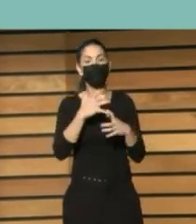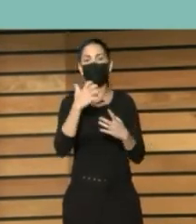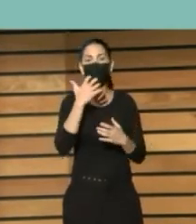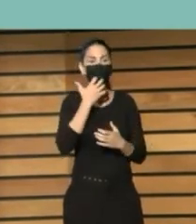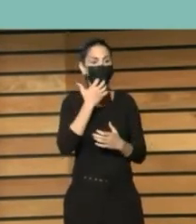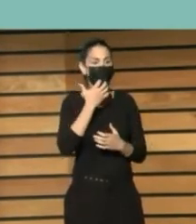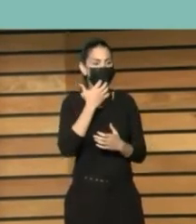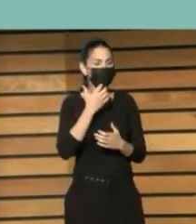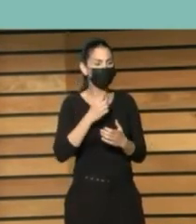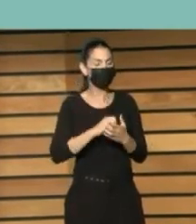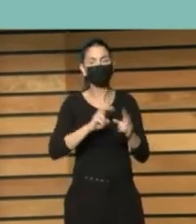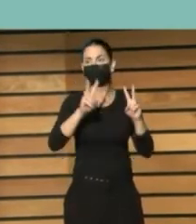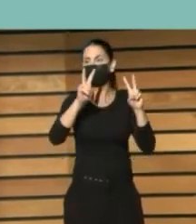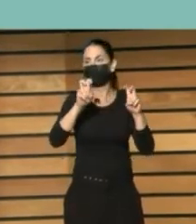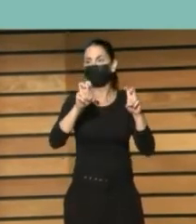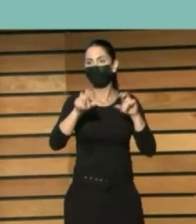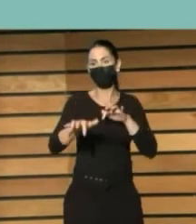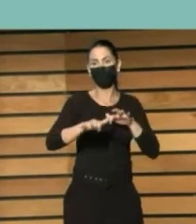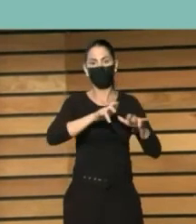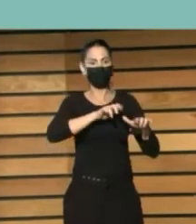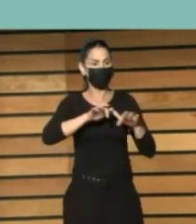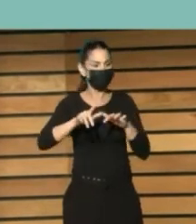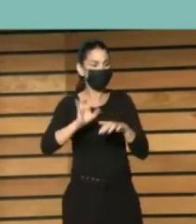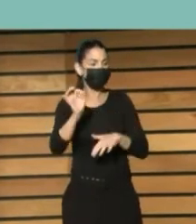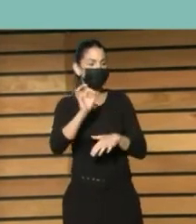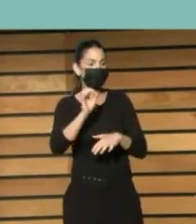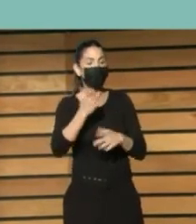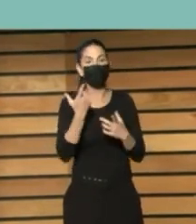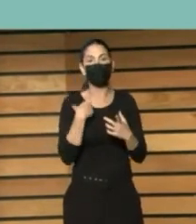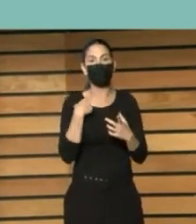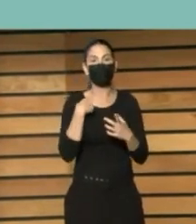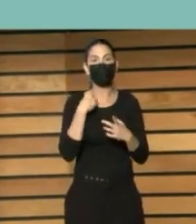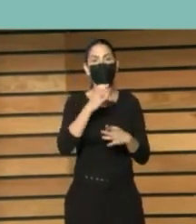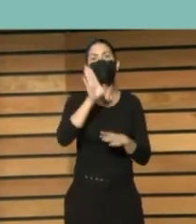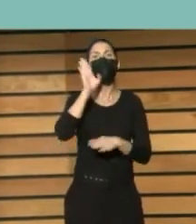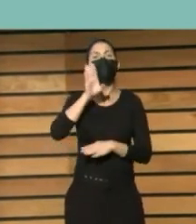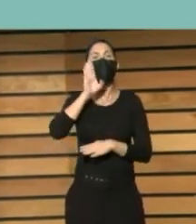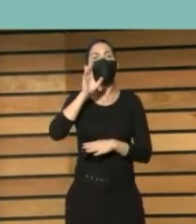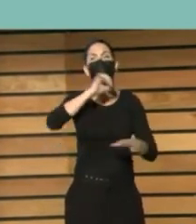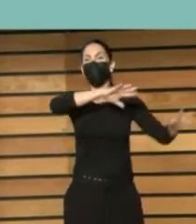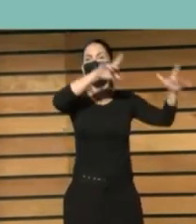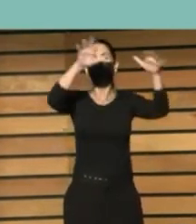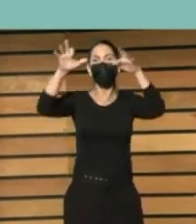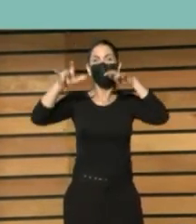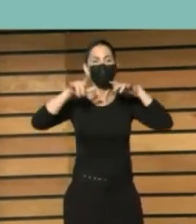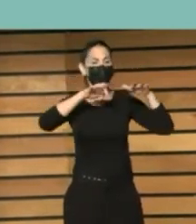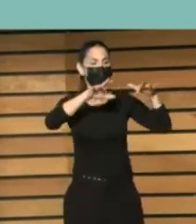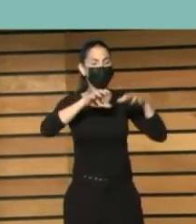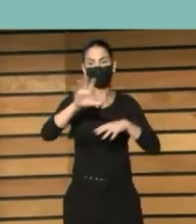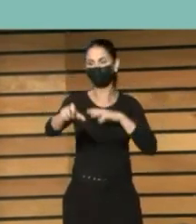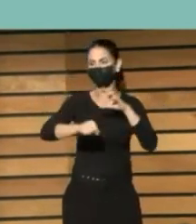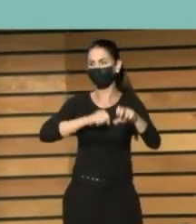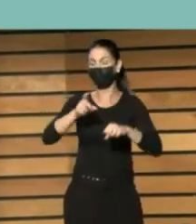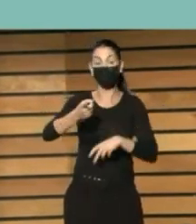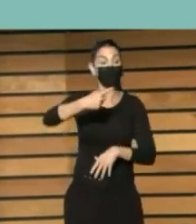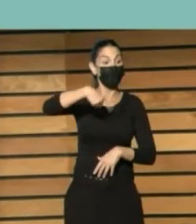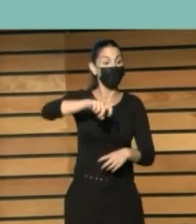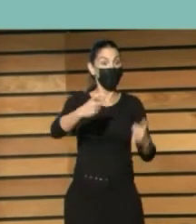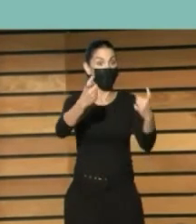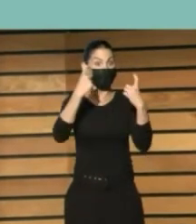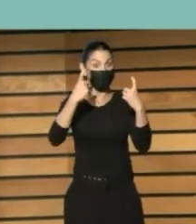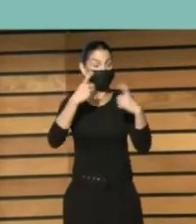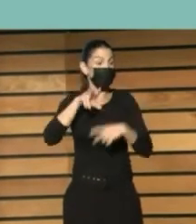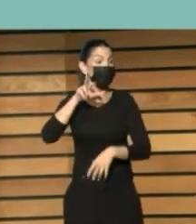a programar, a medir la contaminación de su patio. Luego, muy preocupados, se quedaron los alumnos de pensar que el patio